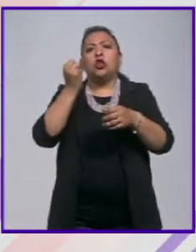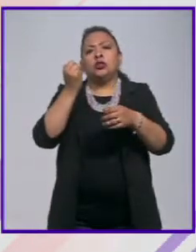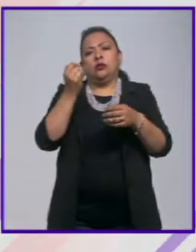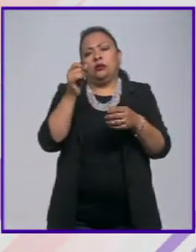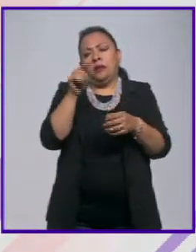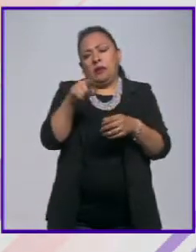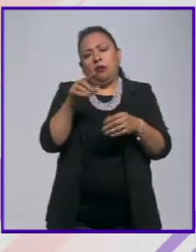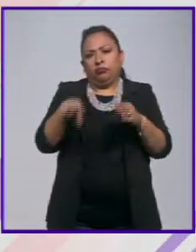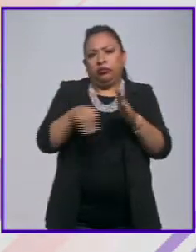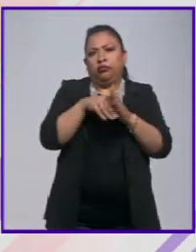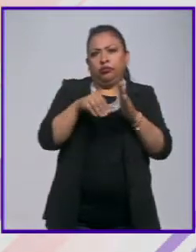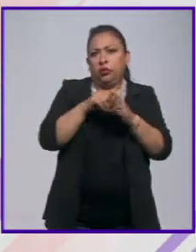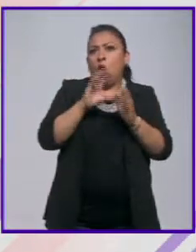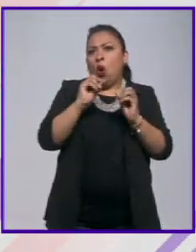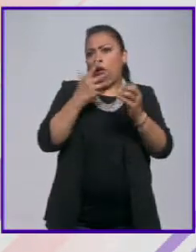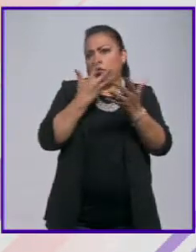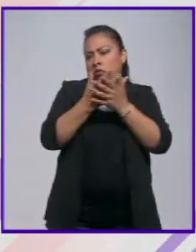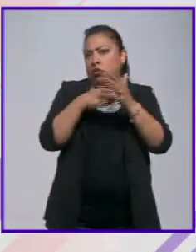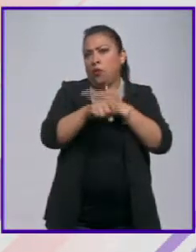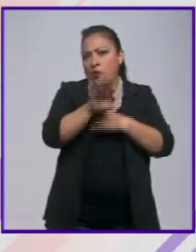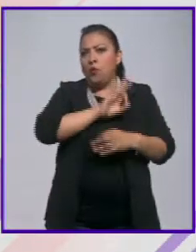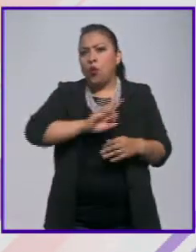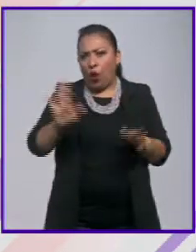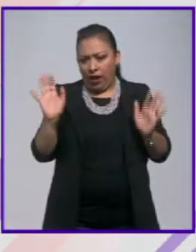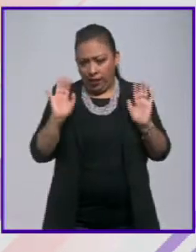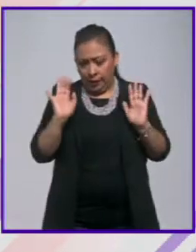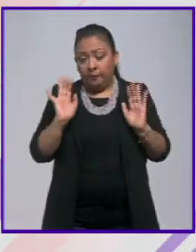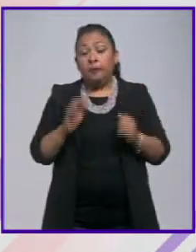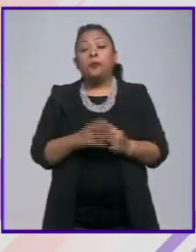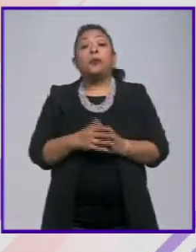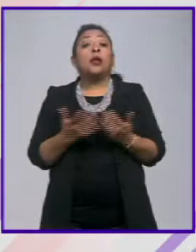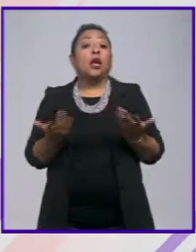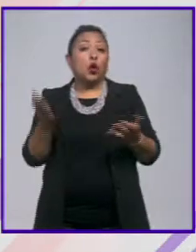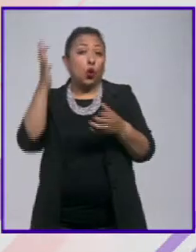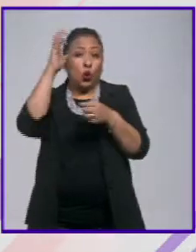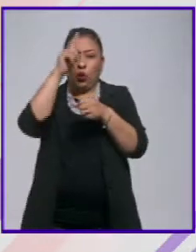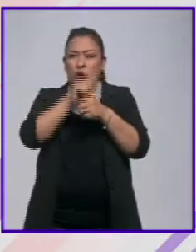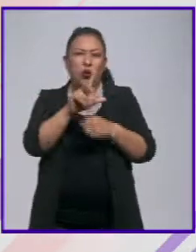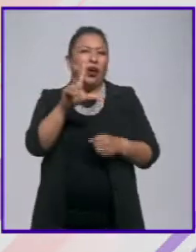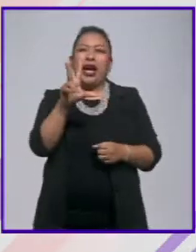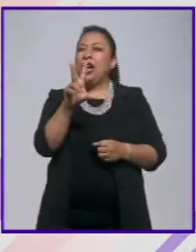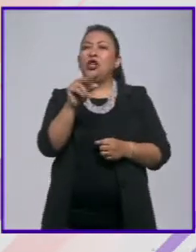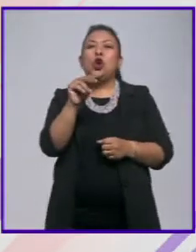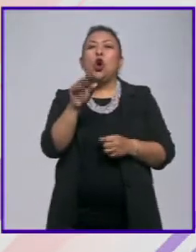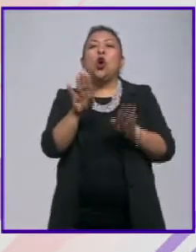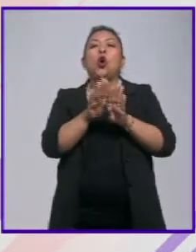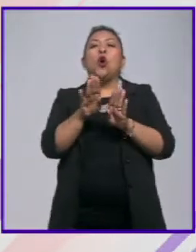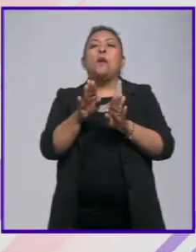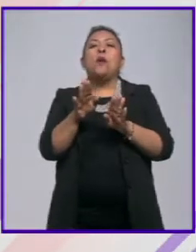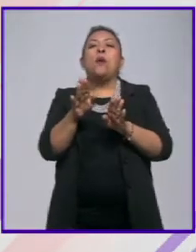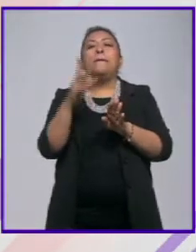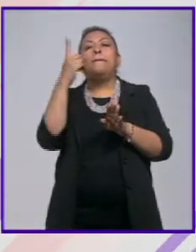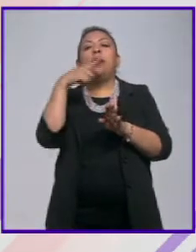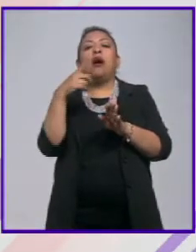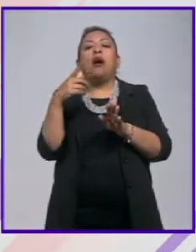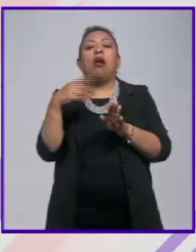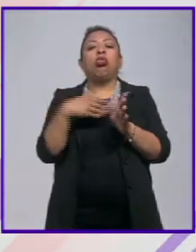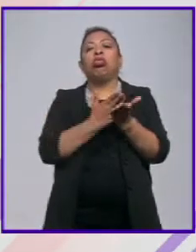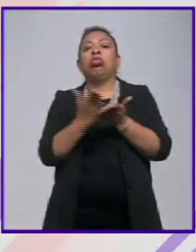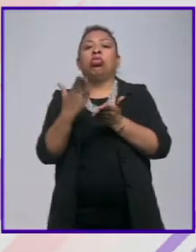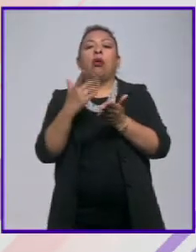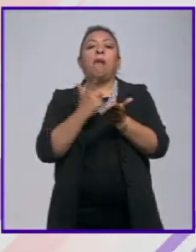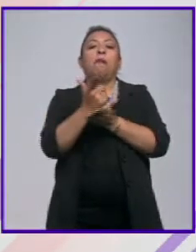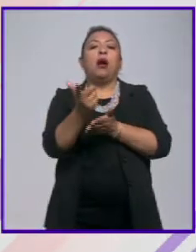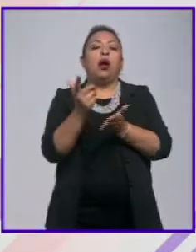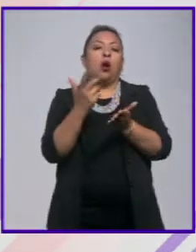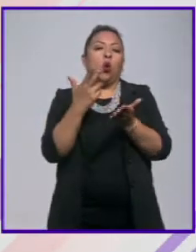adicionales y hasta la cárcel entonces pues la cultura no es precisamente el vehículo de la evasión fiscal y si lo hubiera